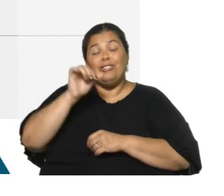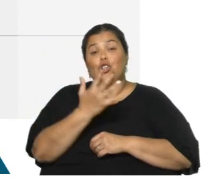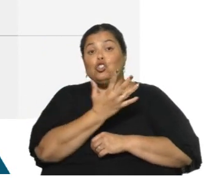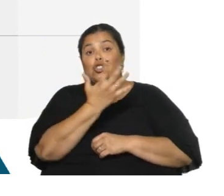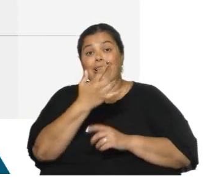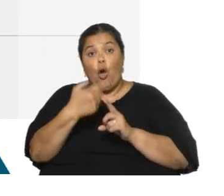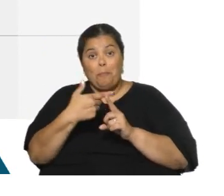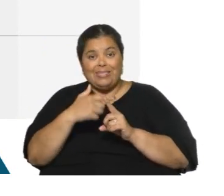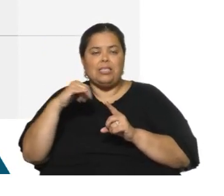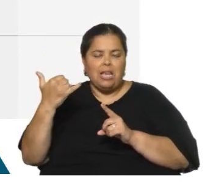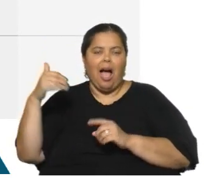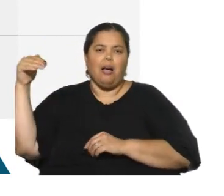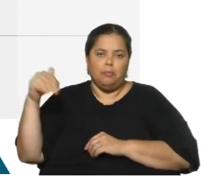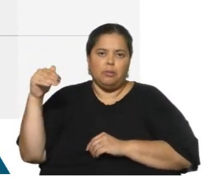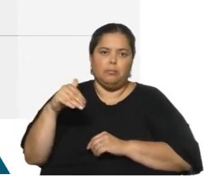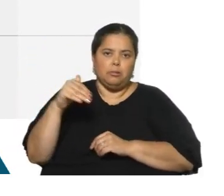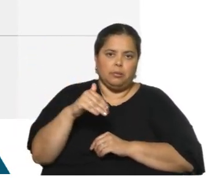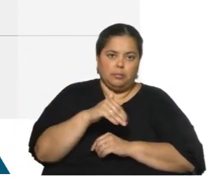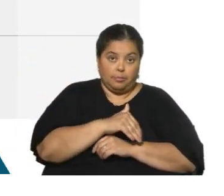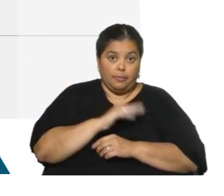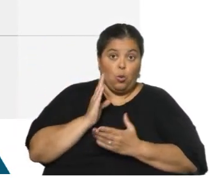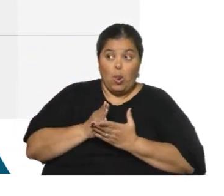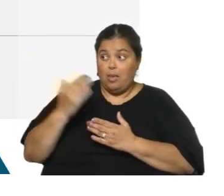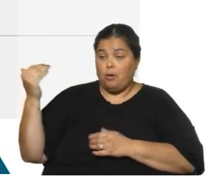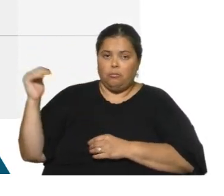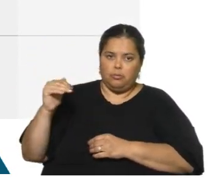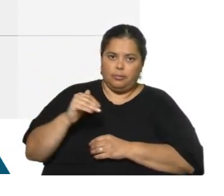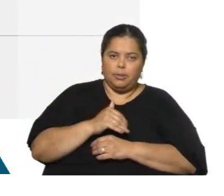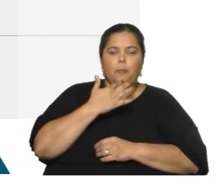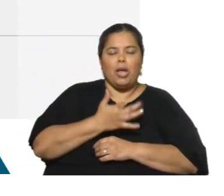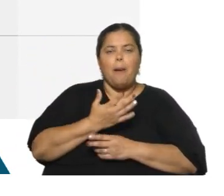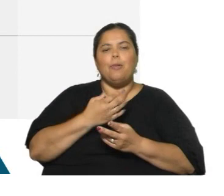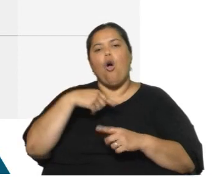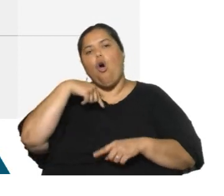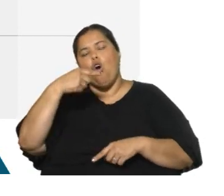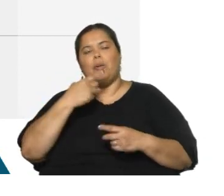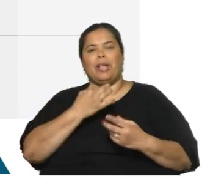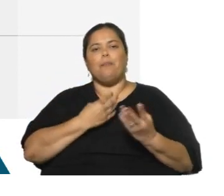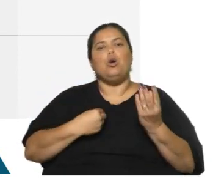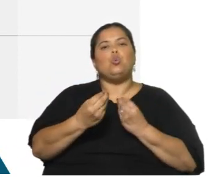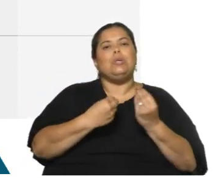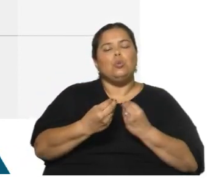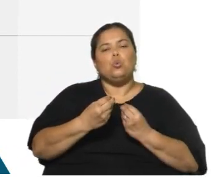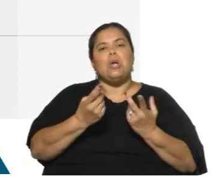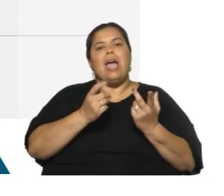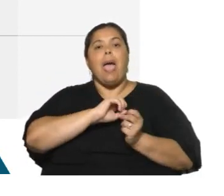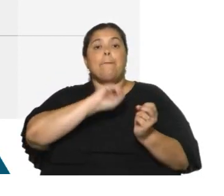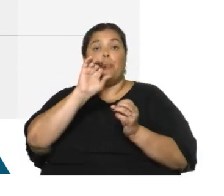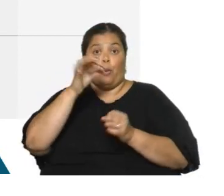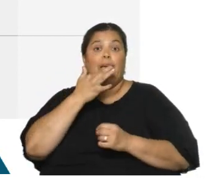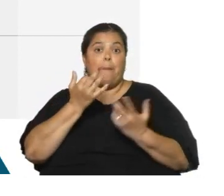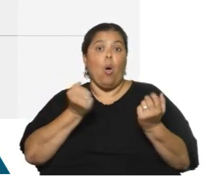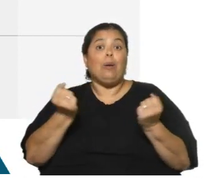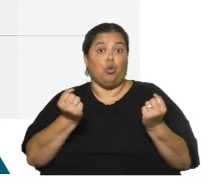mensualmente. Han comenzado a caer últimamente las que sustituyen importaciones. Encontramos, por ejemplo, el ensamblado de automóviles en este rubro.